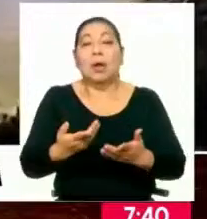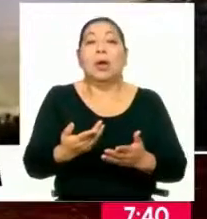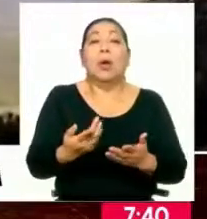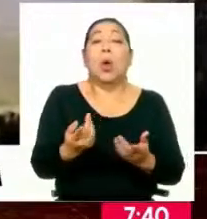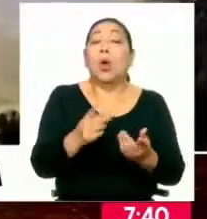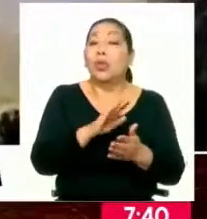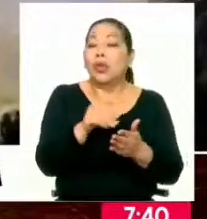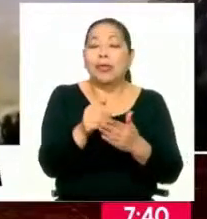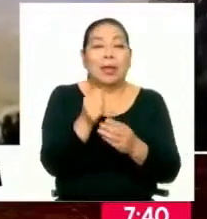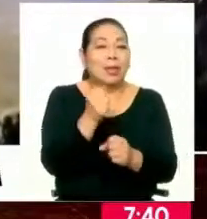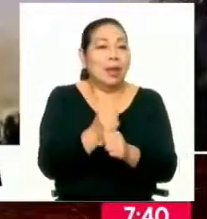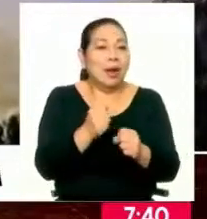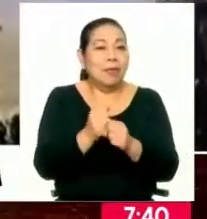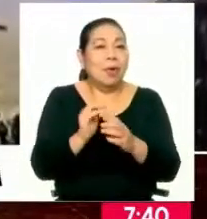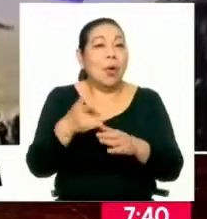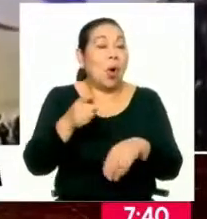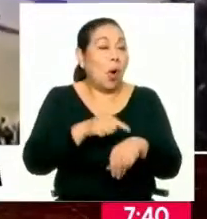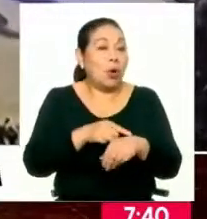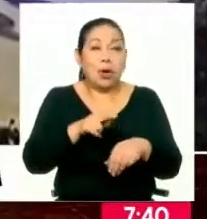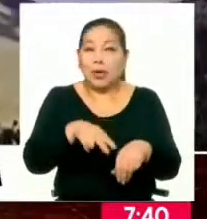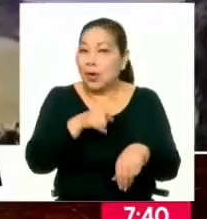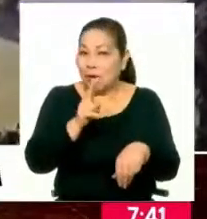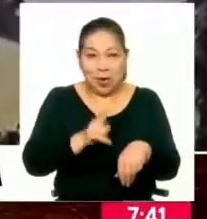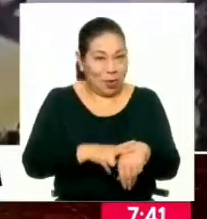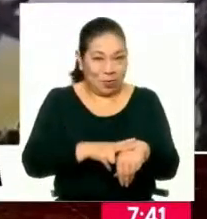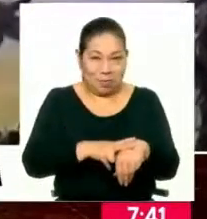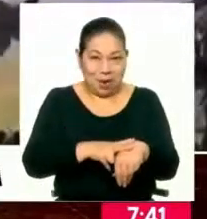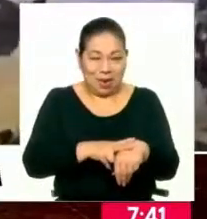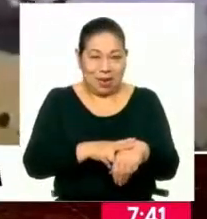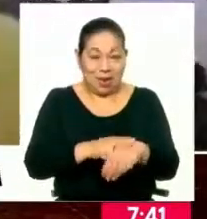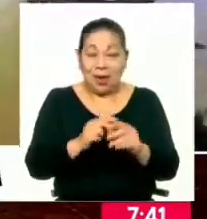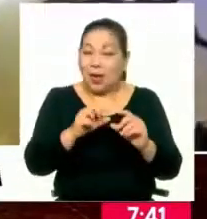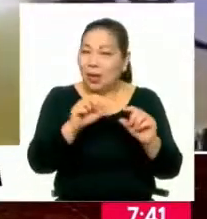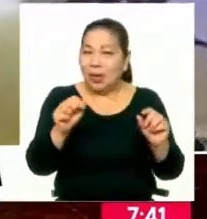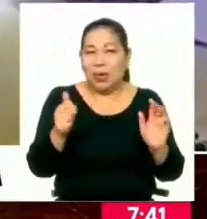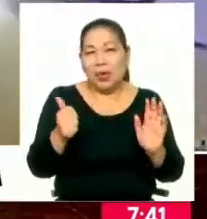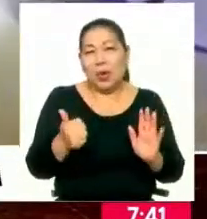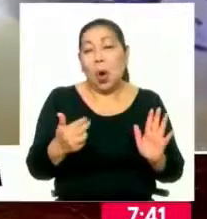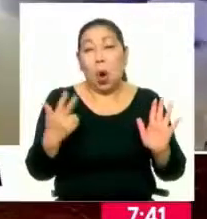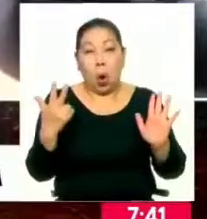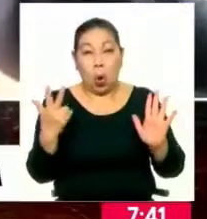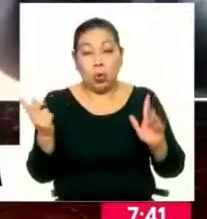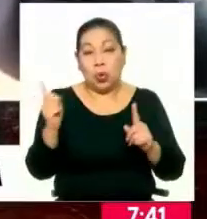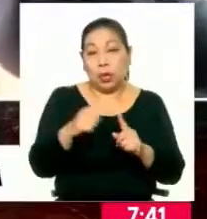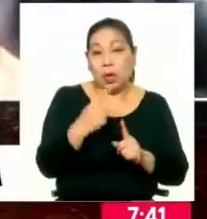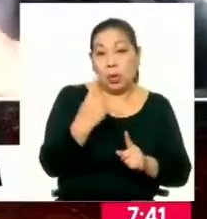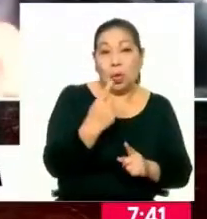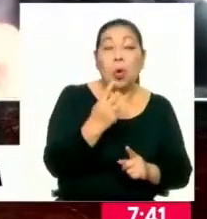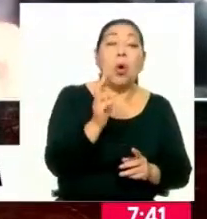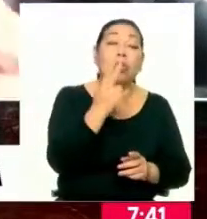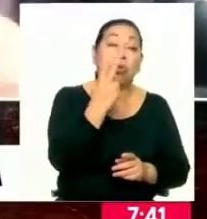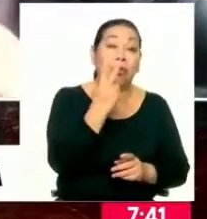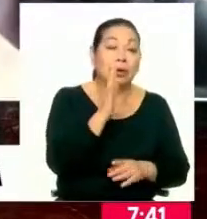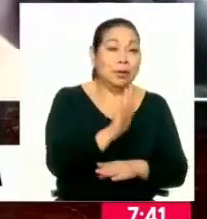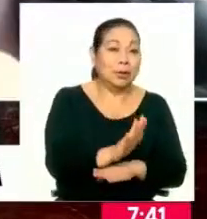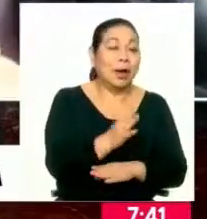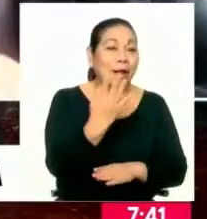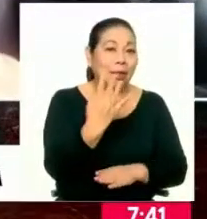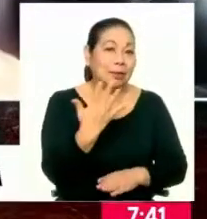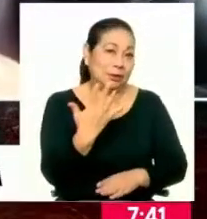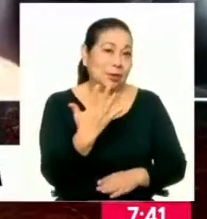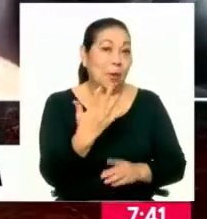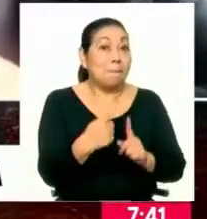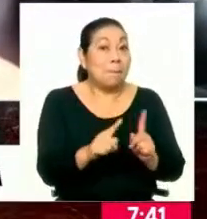turnos a todo el trabajo que es fuera del horario normal de labores, que es de 8 a 1 y de 2 a 5. Y